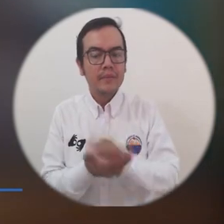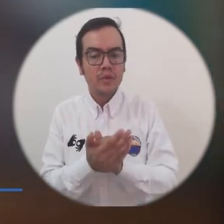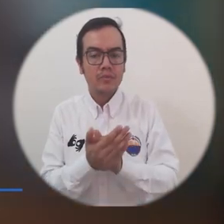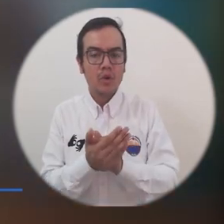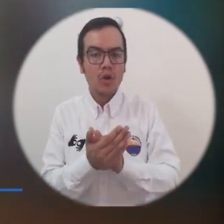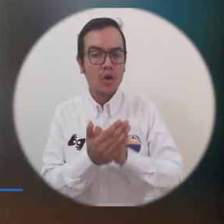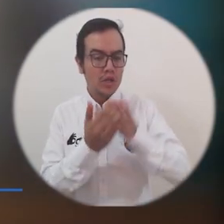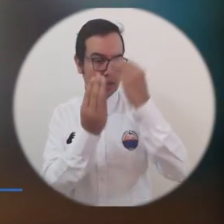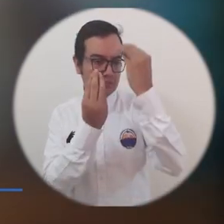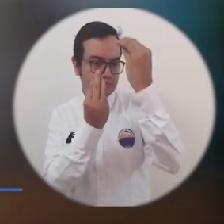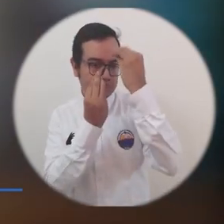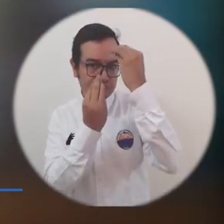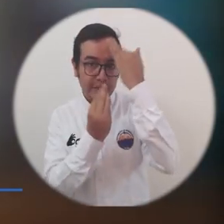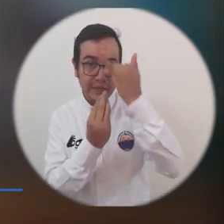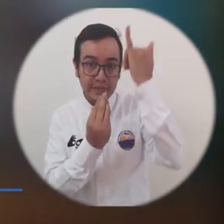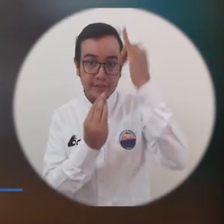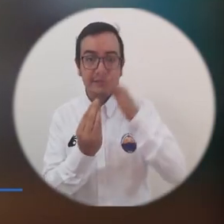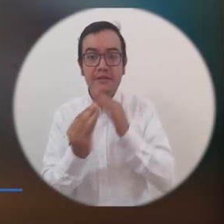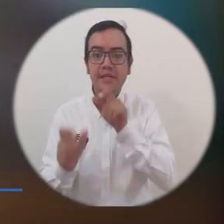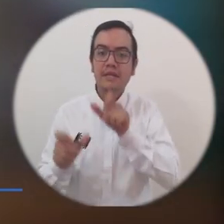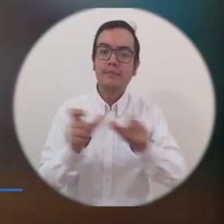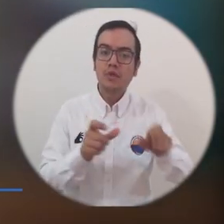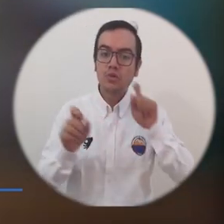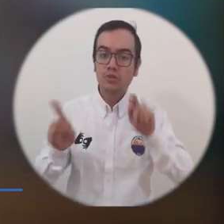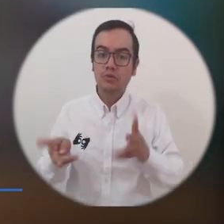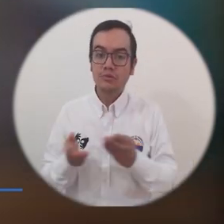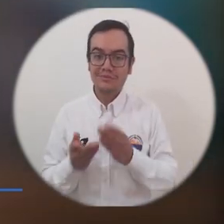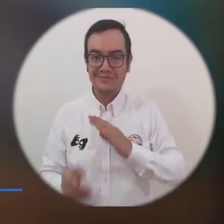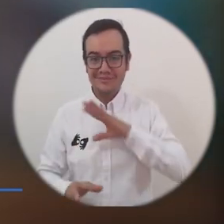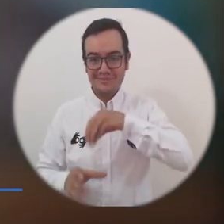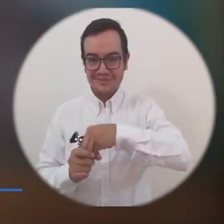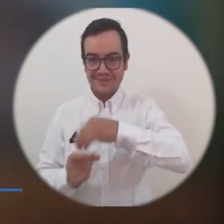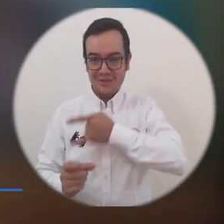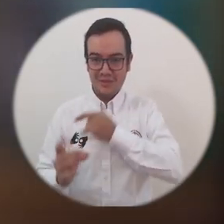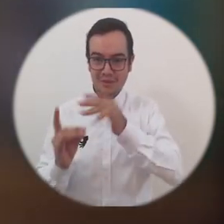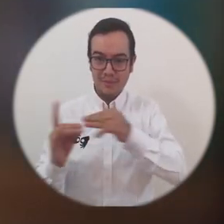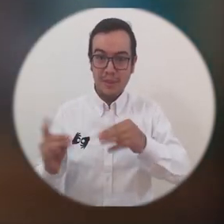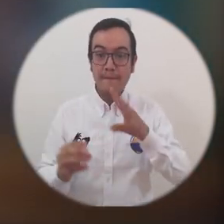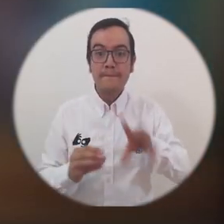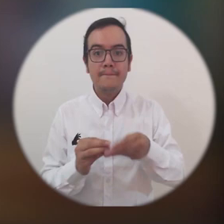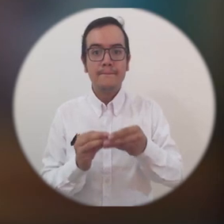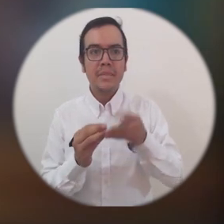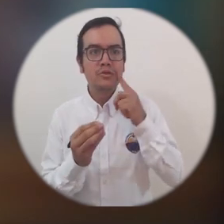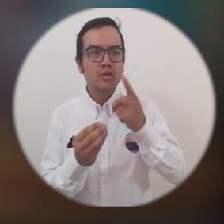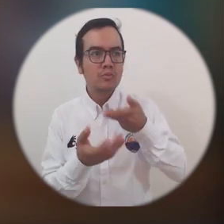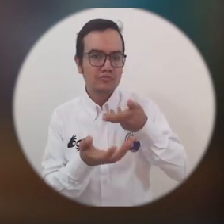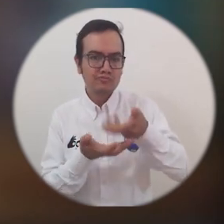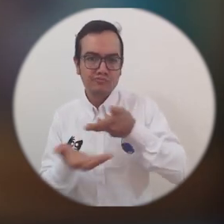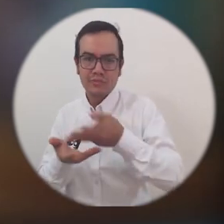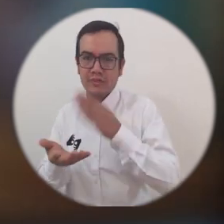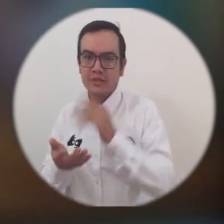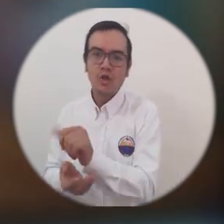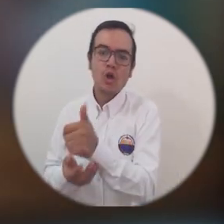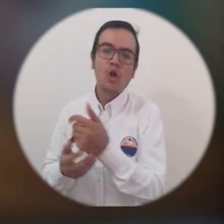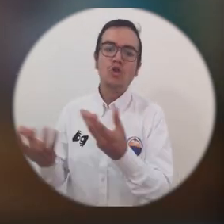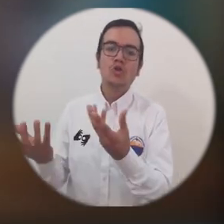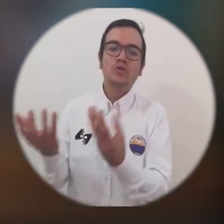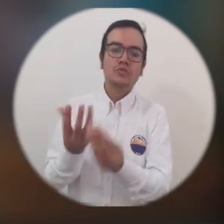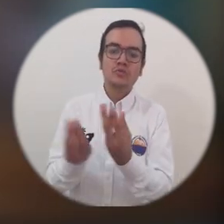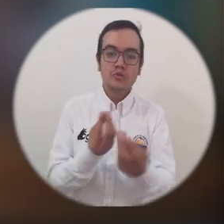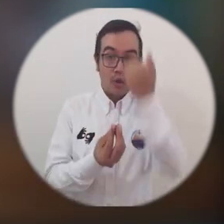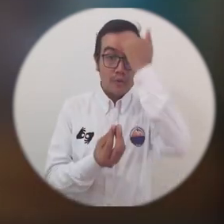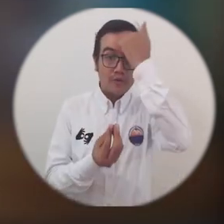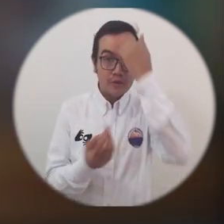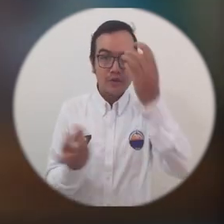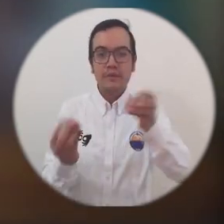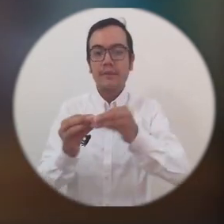para la formación académica de la comunidad estudiantil para interactuar con los demás docentes y